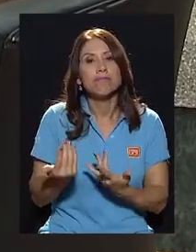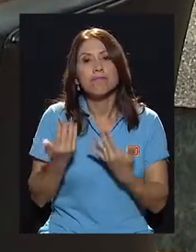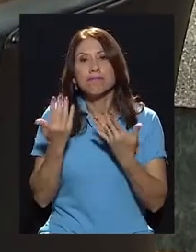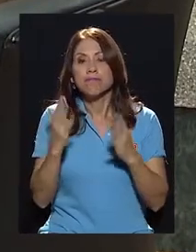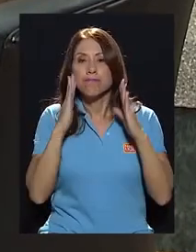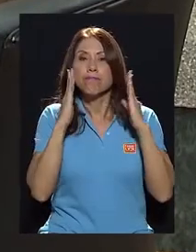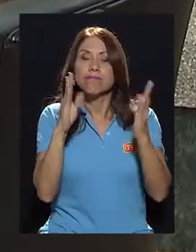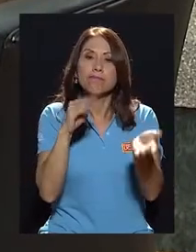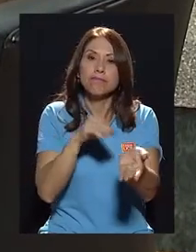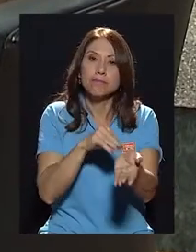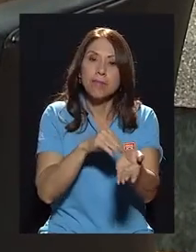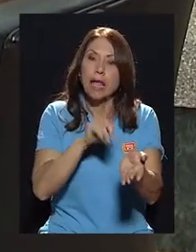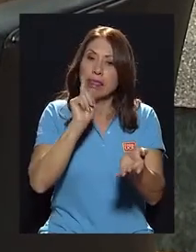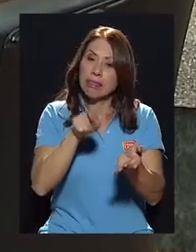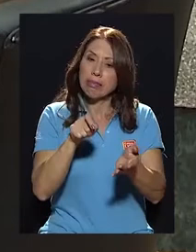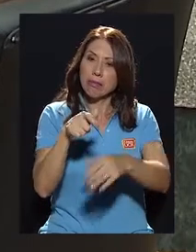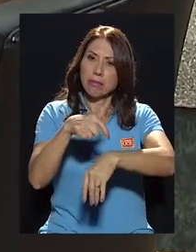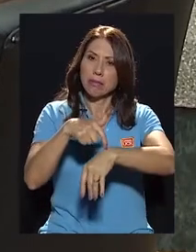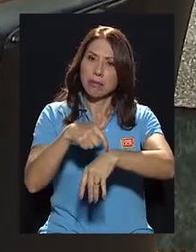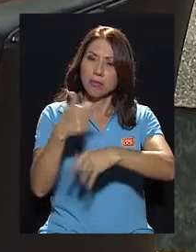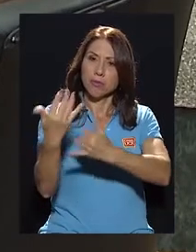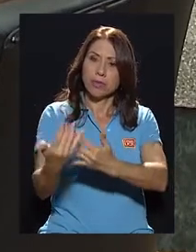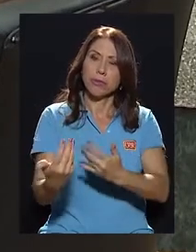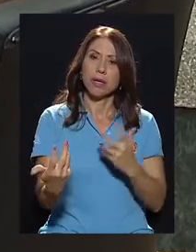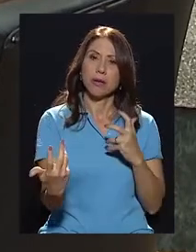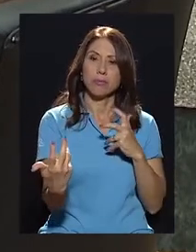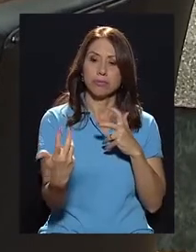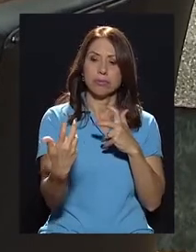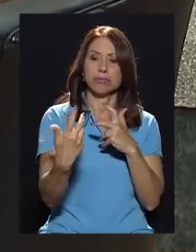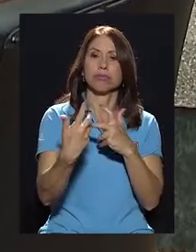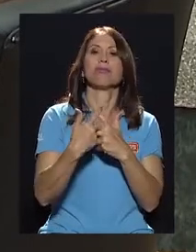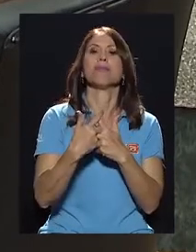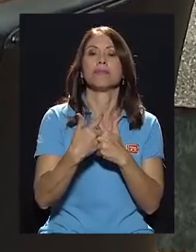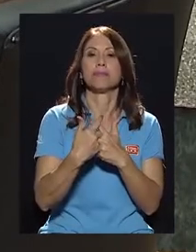esos tiempos de espera